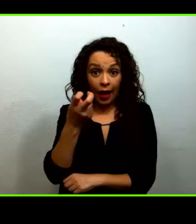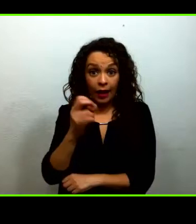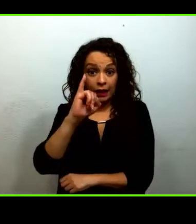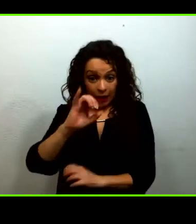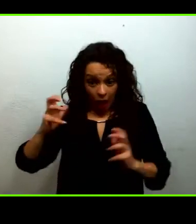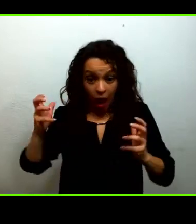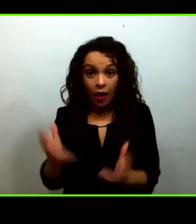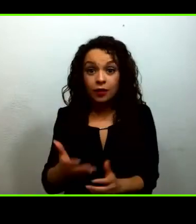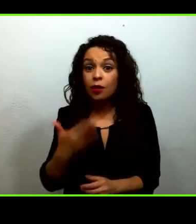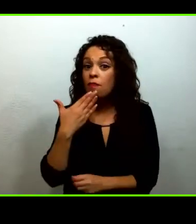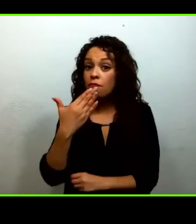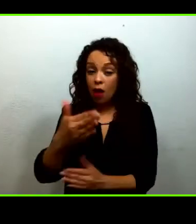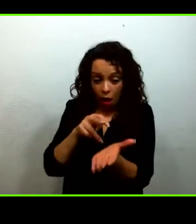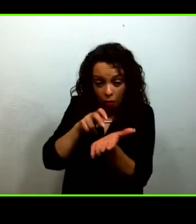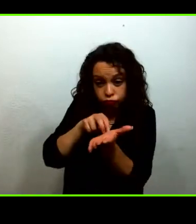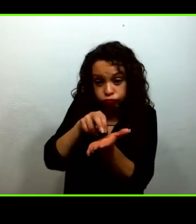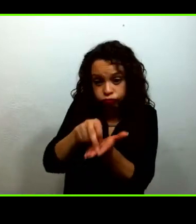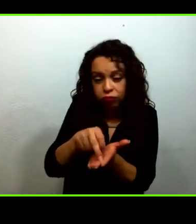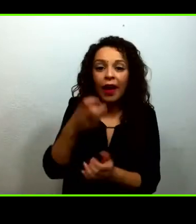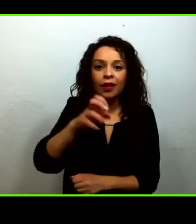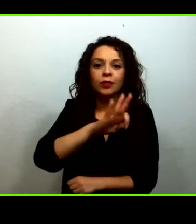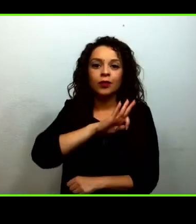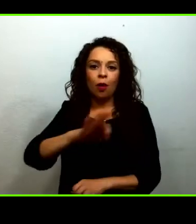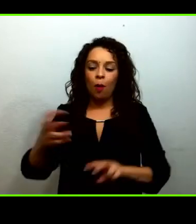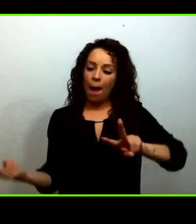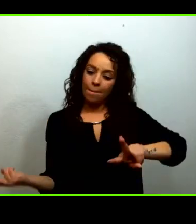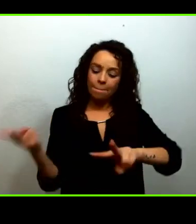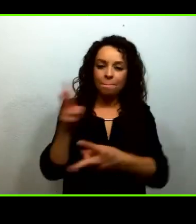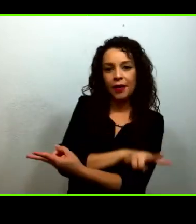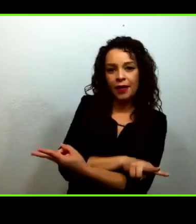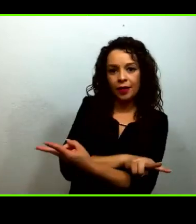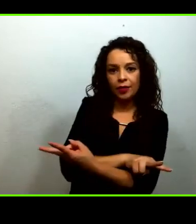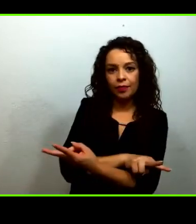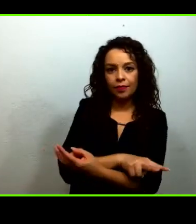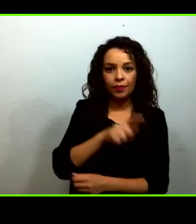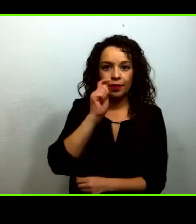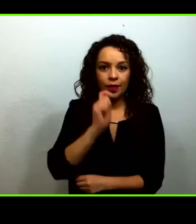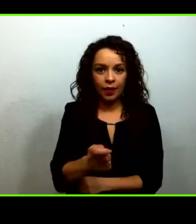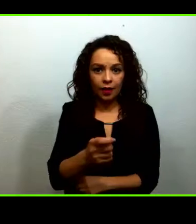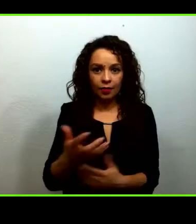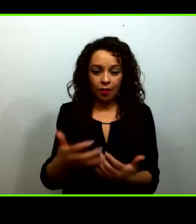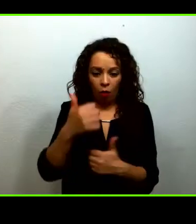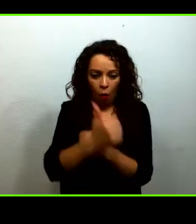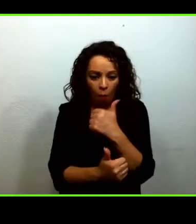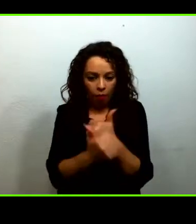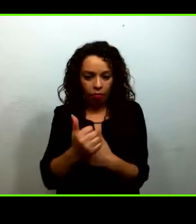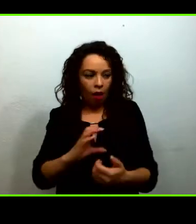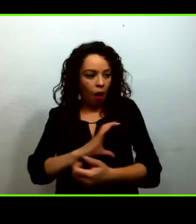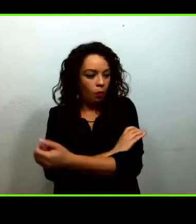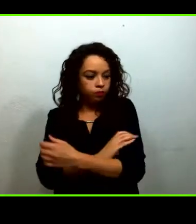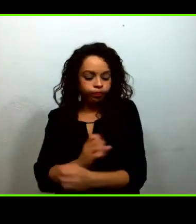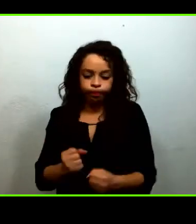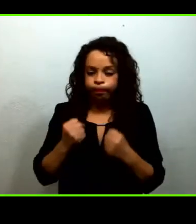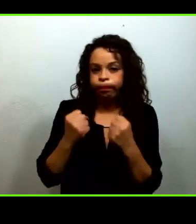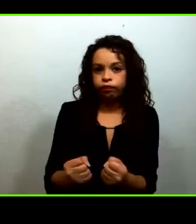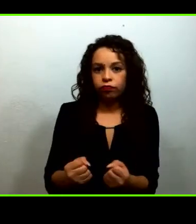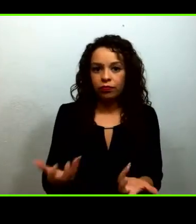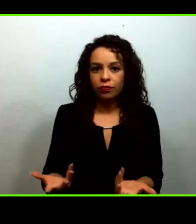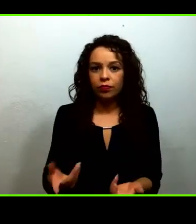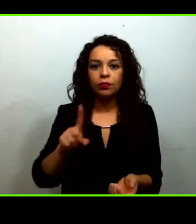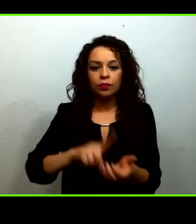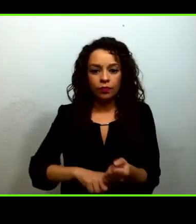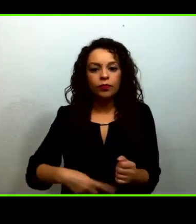estas relaciones de poder y de competencia y podemos transformar nuestras relaciones en transacciones tipo